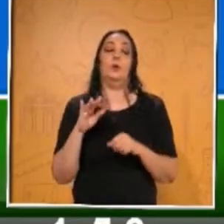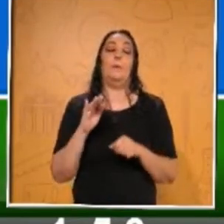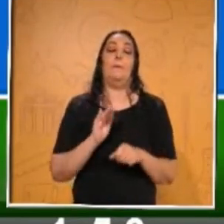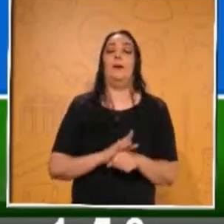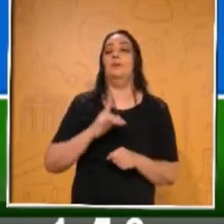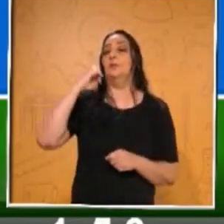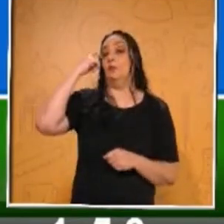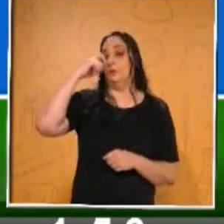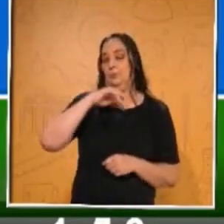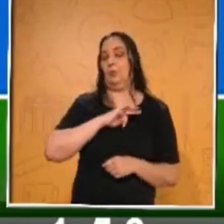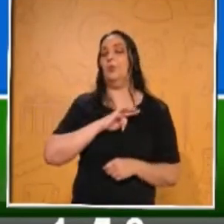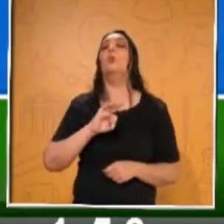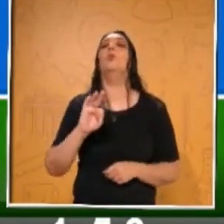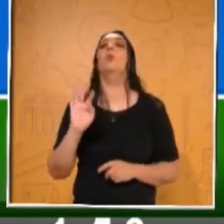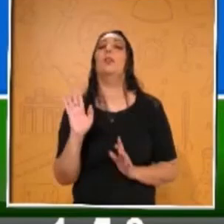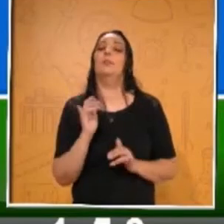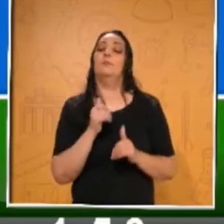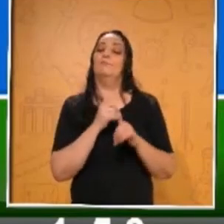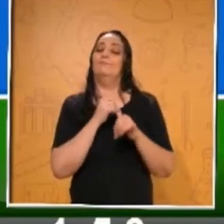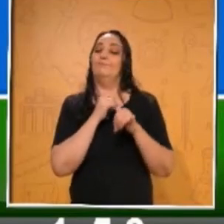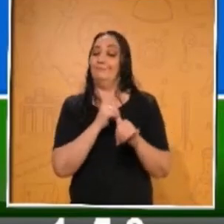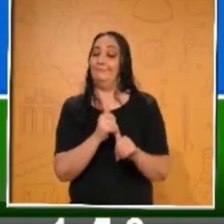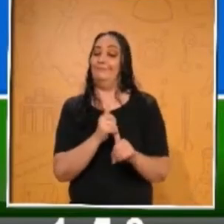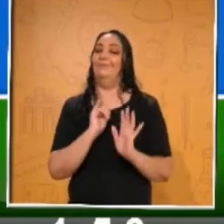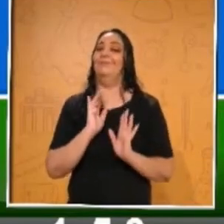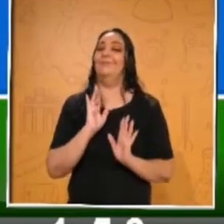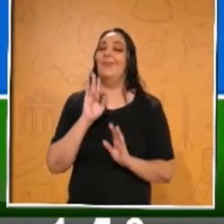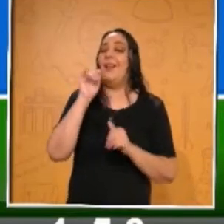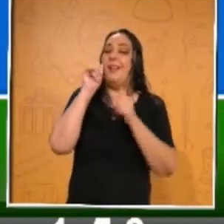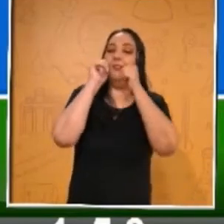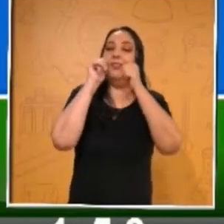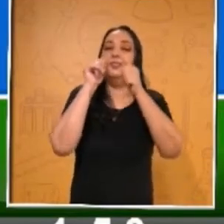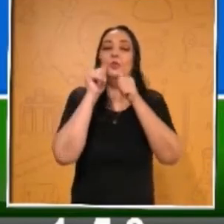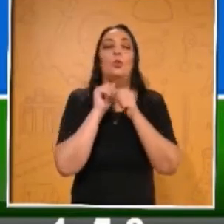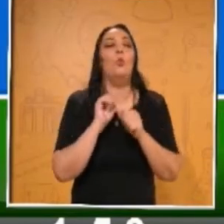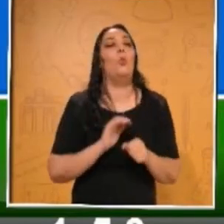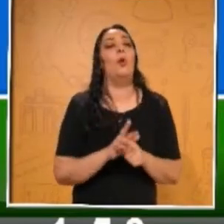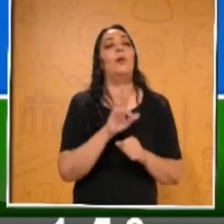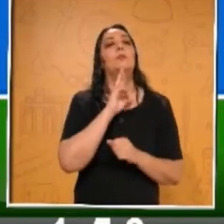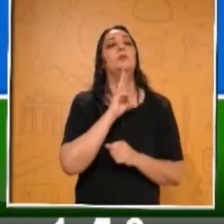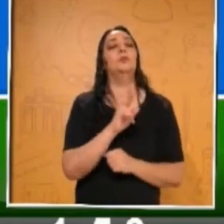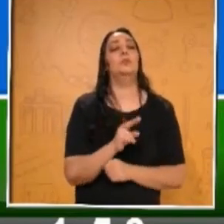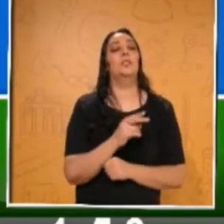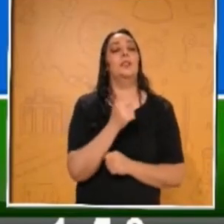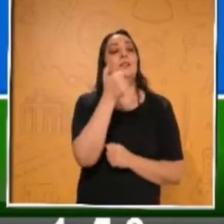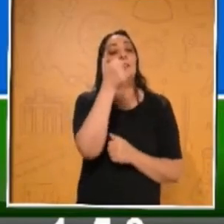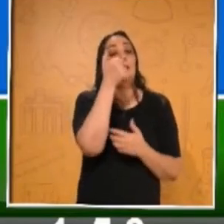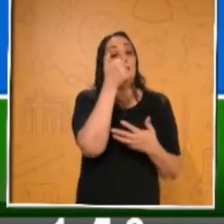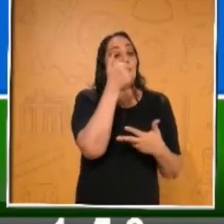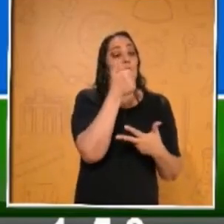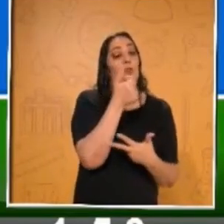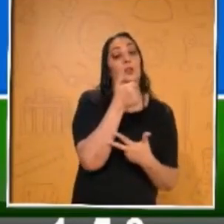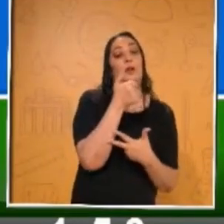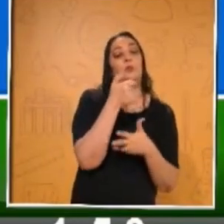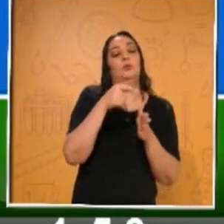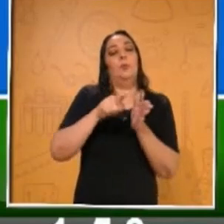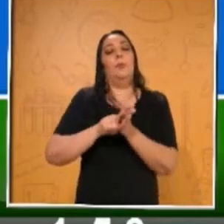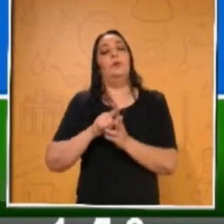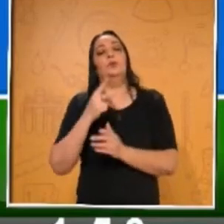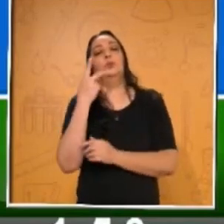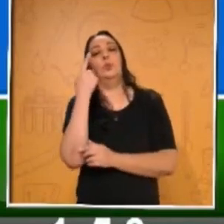pero igual va con truco, ¿eh? Así que pongan mucha atención. ¿Cuál es el resultado de seis octavos menos un cuarto?